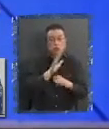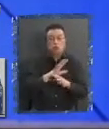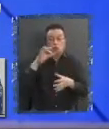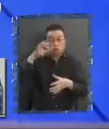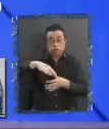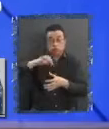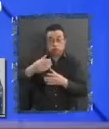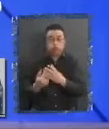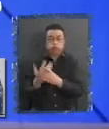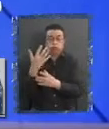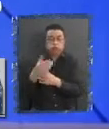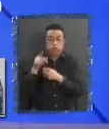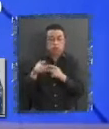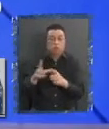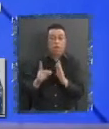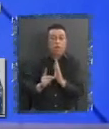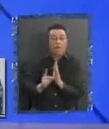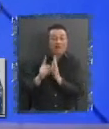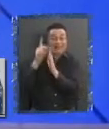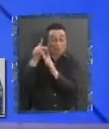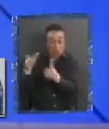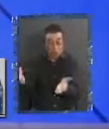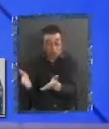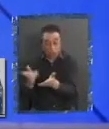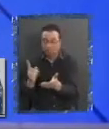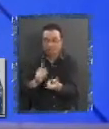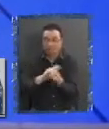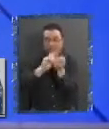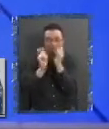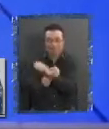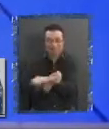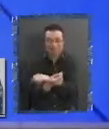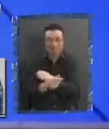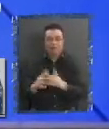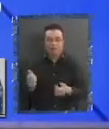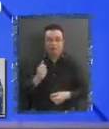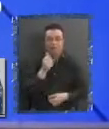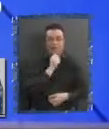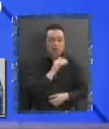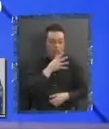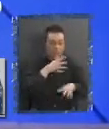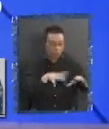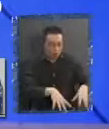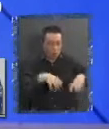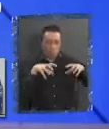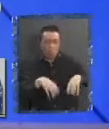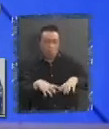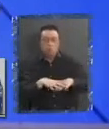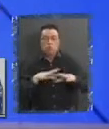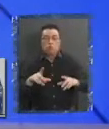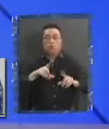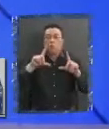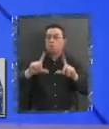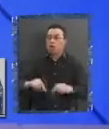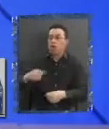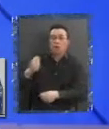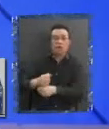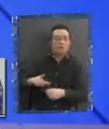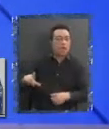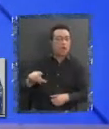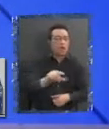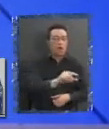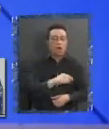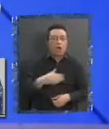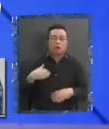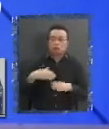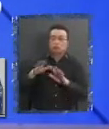vez de generar desarrollo, ha generado todo lo que conocemos. falta de agua, falta menos trabajo, dependencia